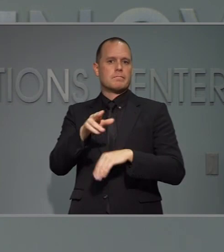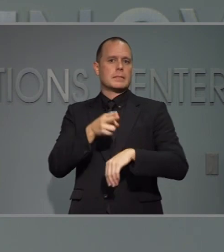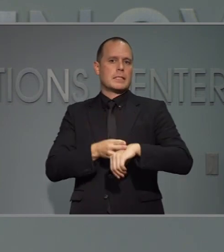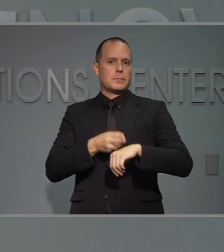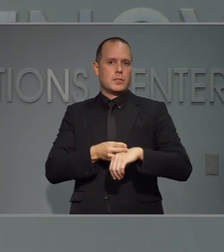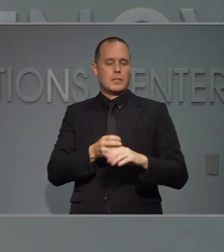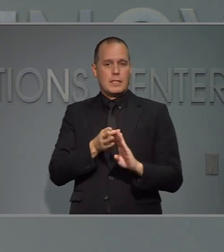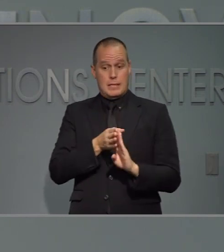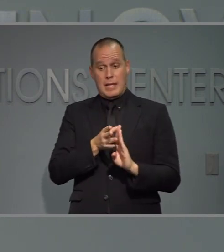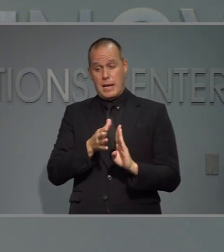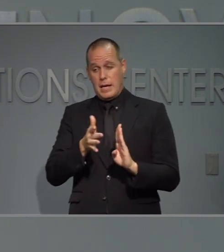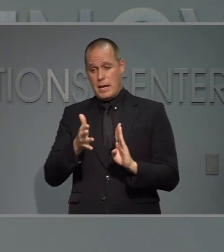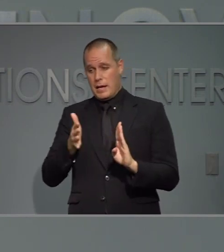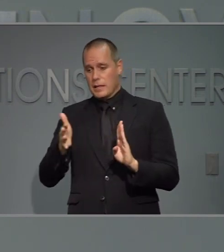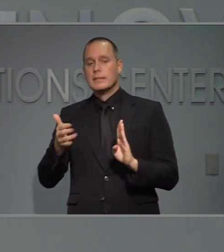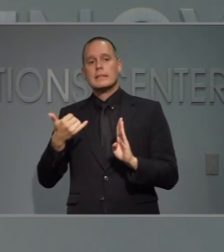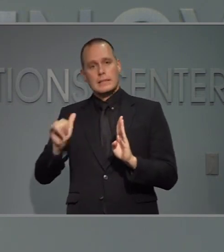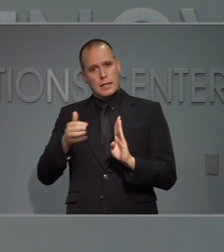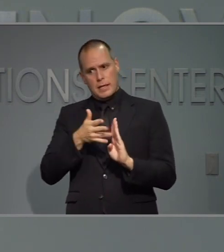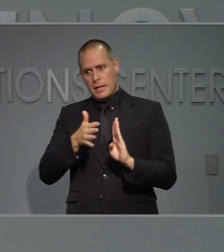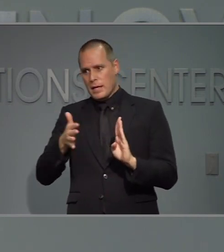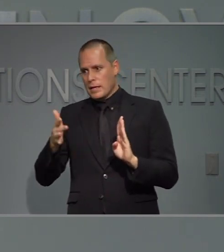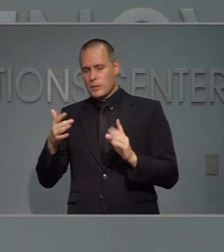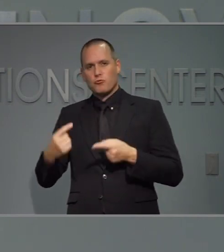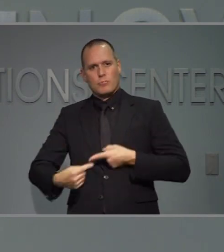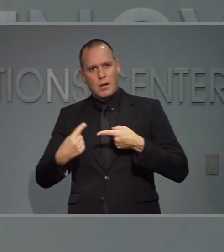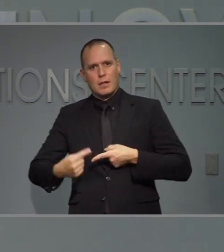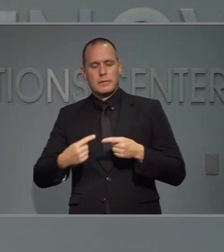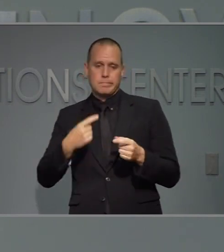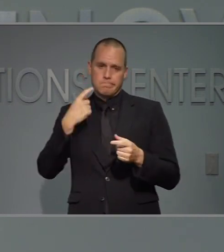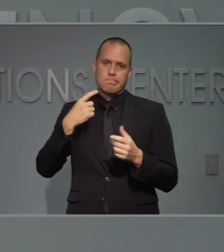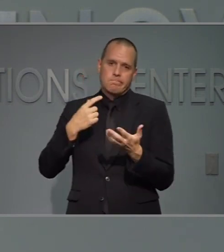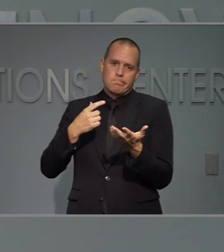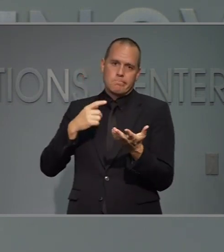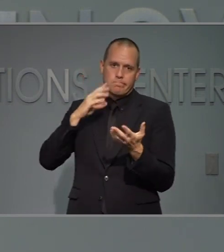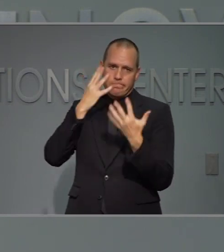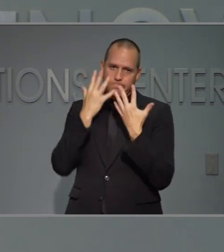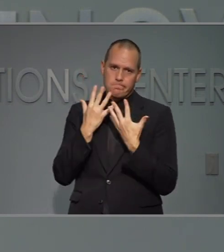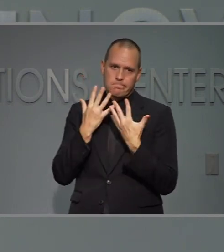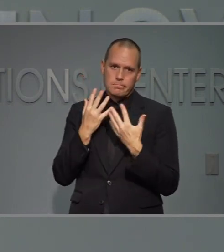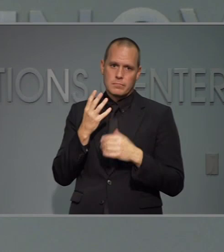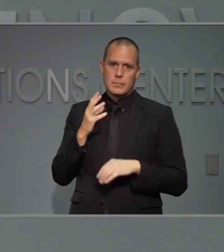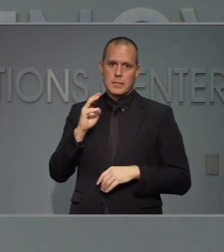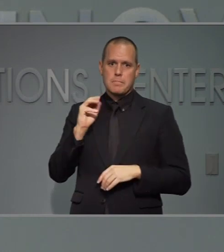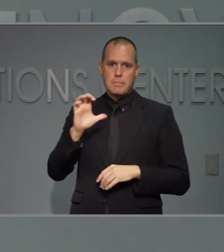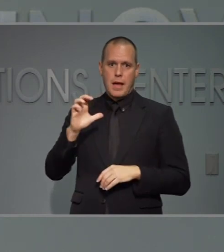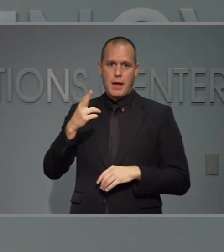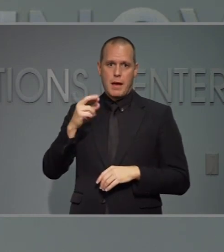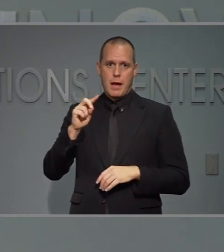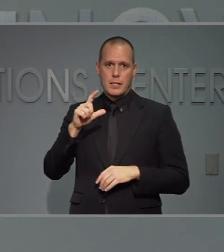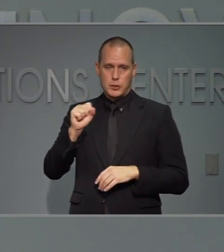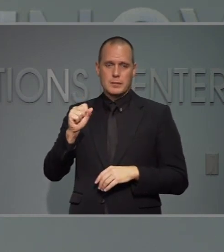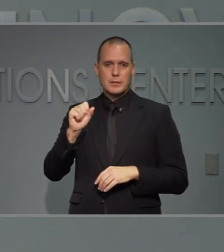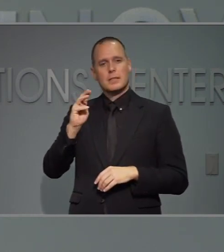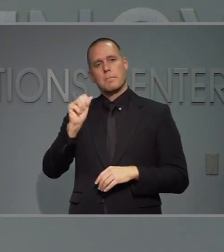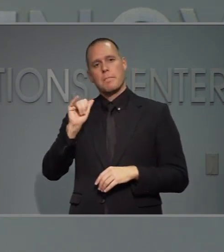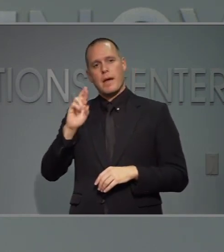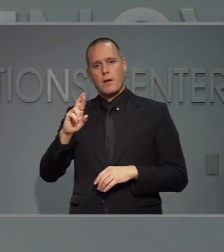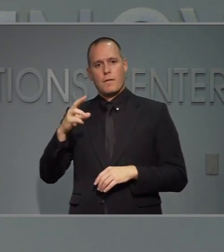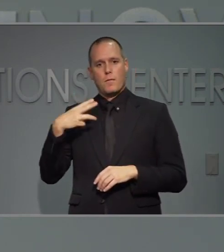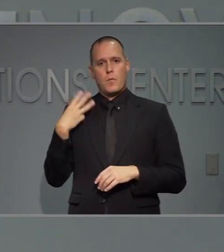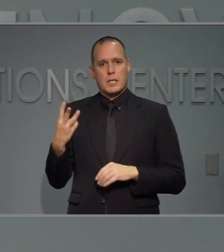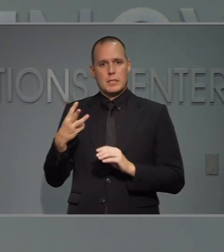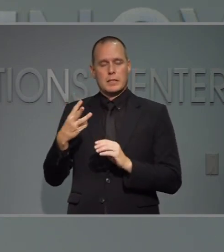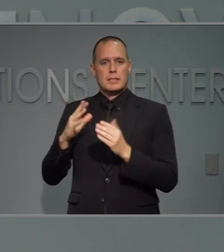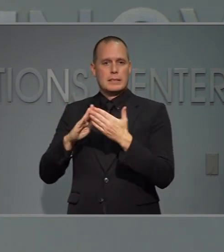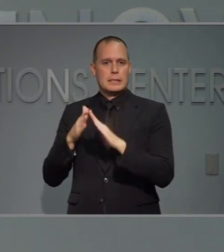y se han y luego están batallando por un tiempo como escucharon que le pasó al alcalde que tuvo una batalla muy prolongada